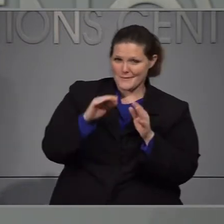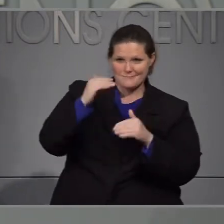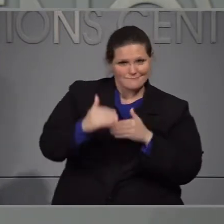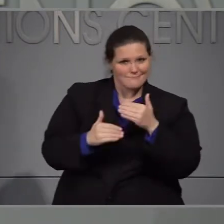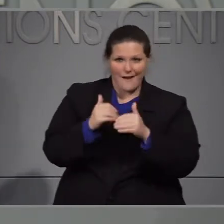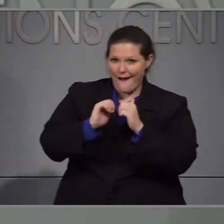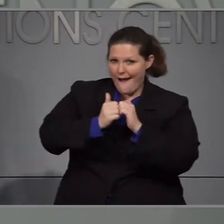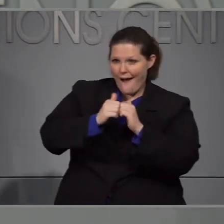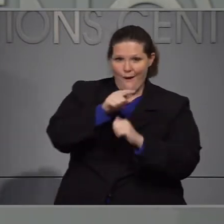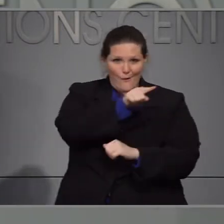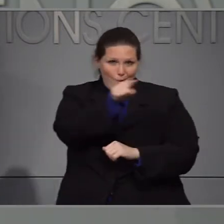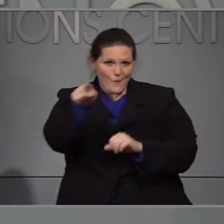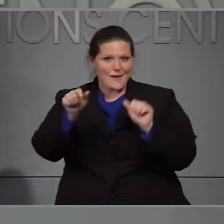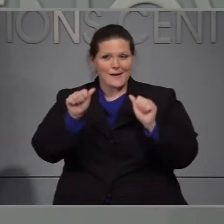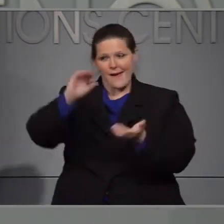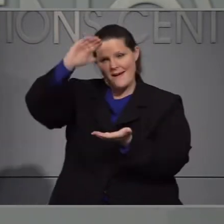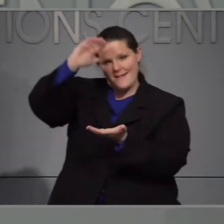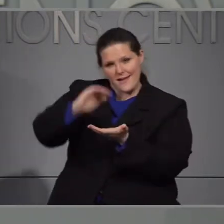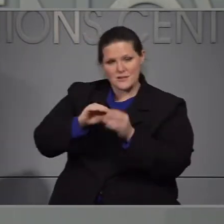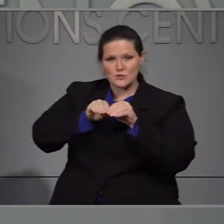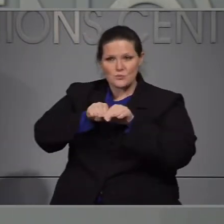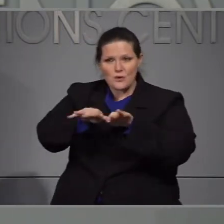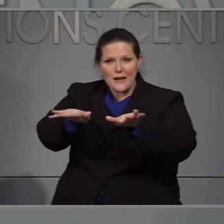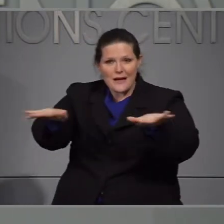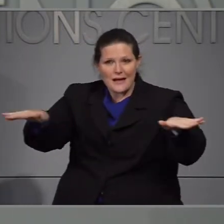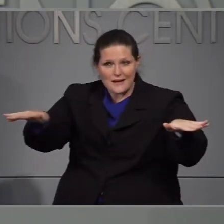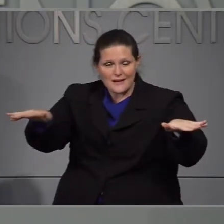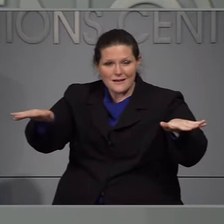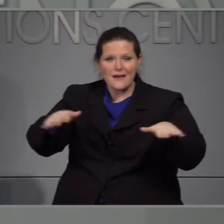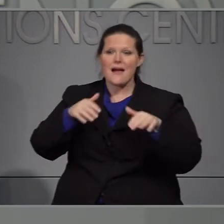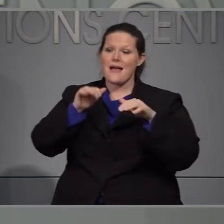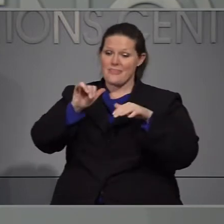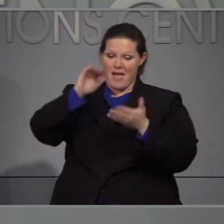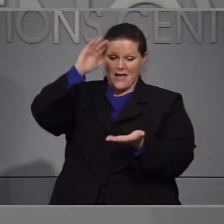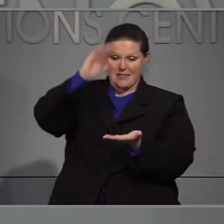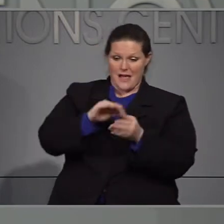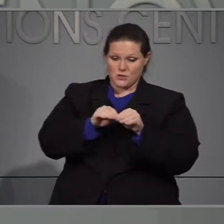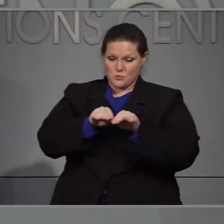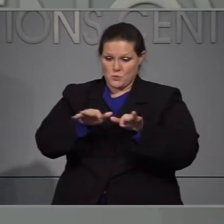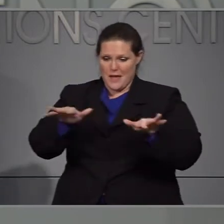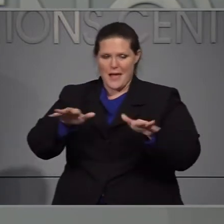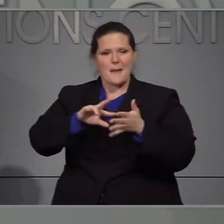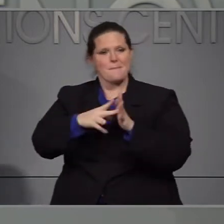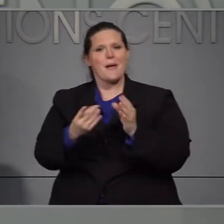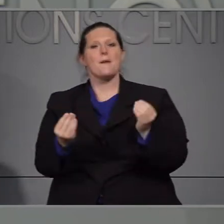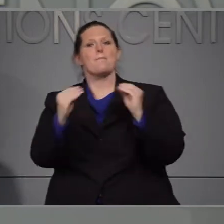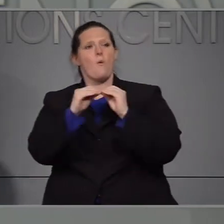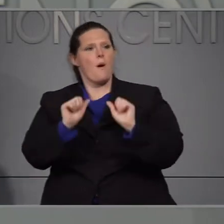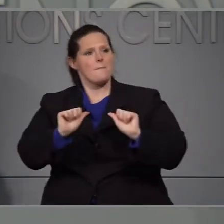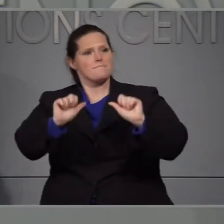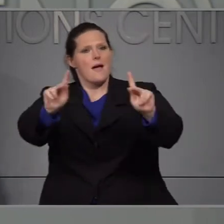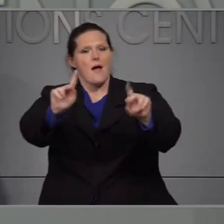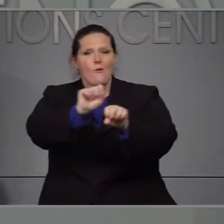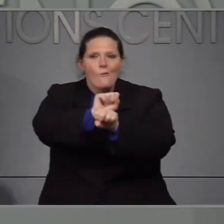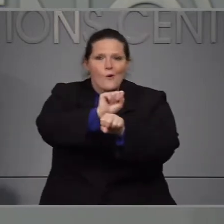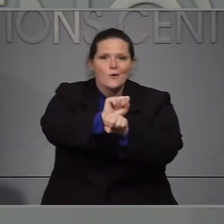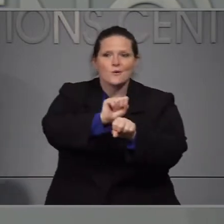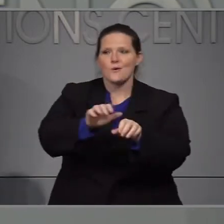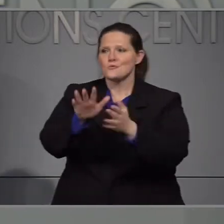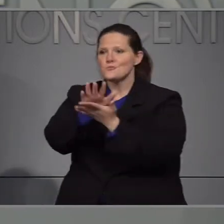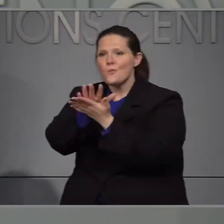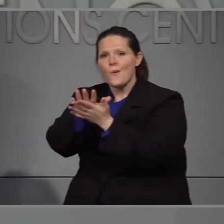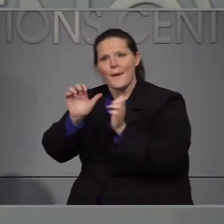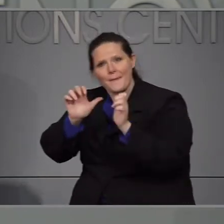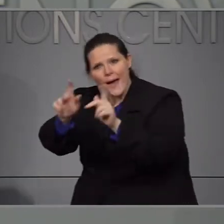en que todo mundo puede hacer en Carolina del norte para reducir la transmisión del virus para que todos podamos regresar a trabajar a las